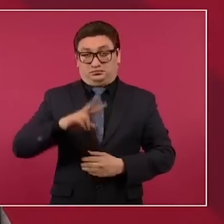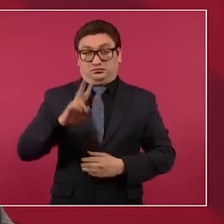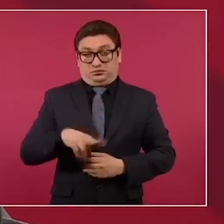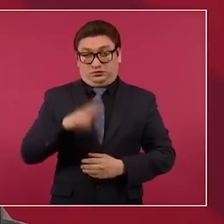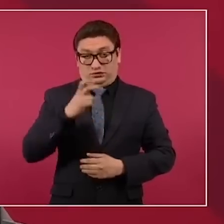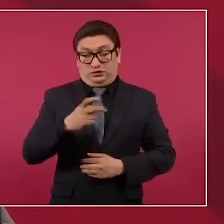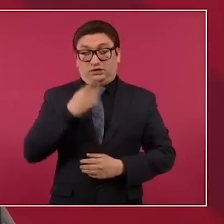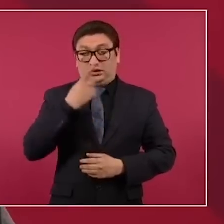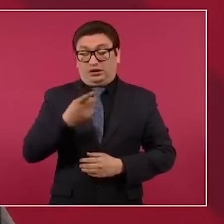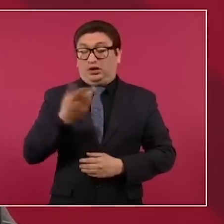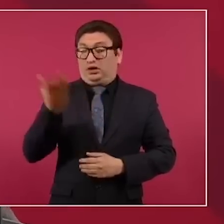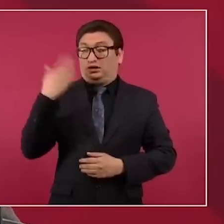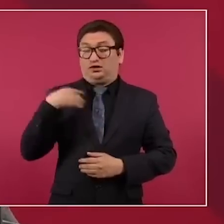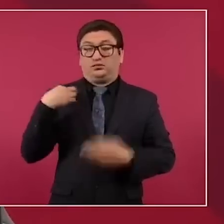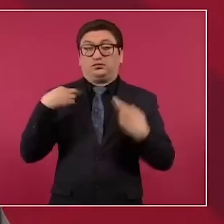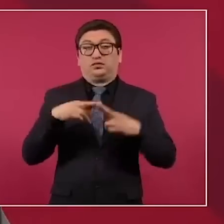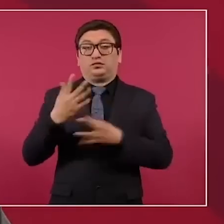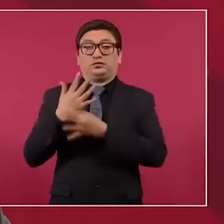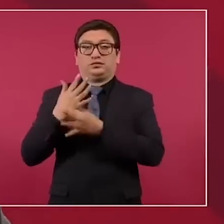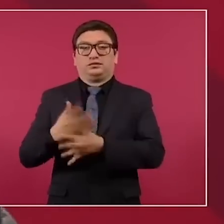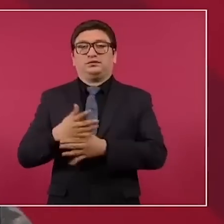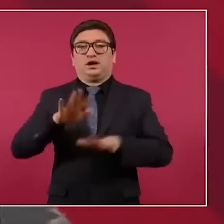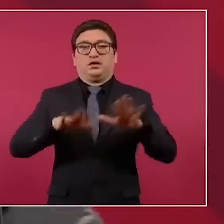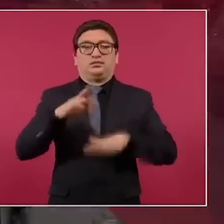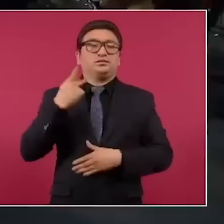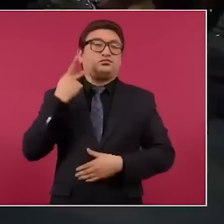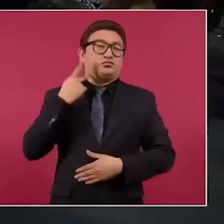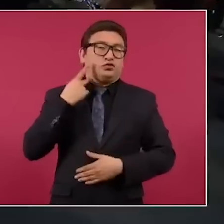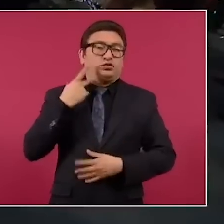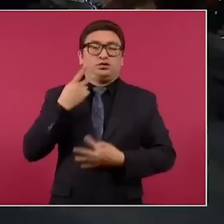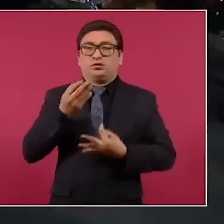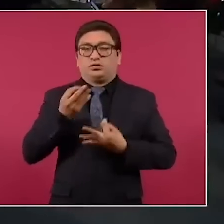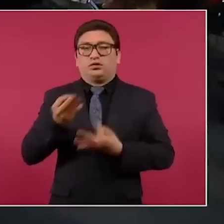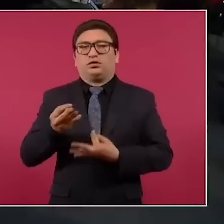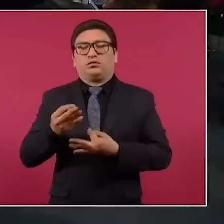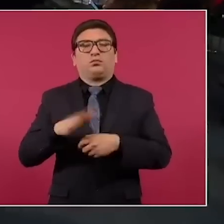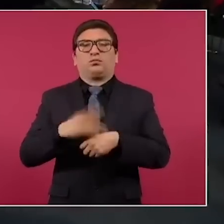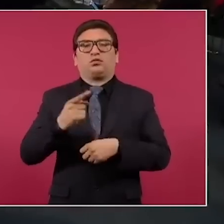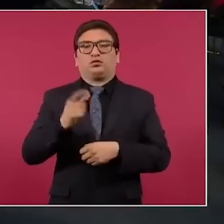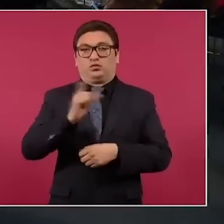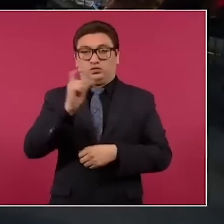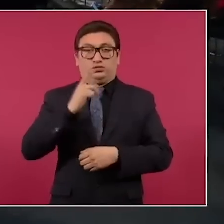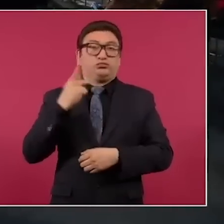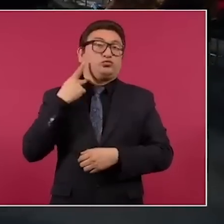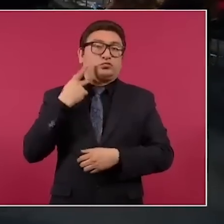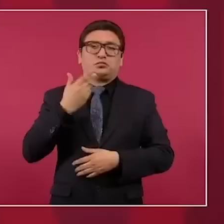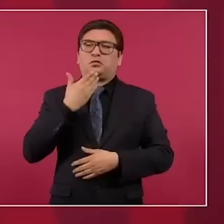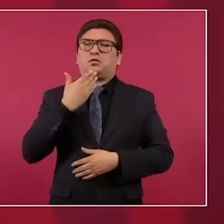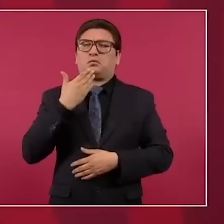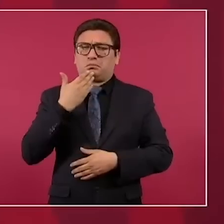decir un maestro, a veces la política cuando es buena